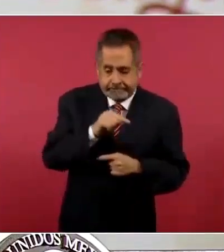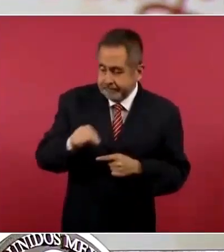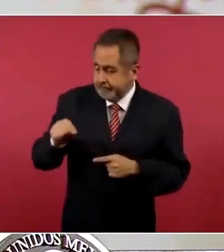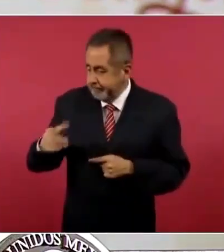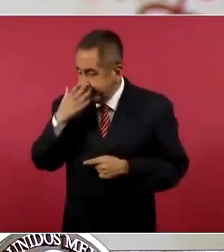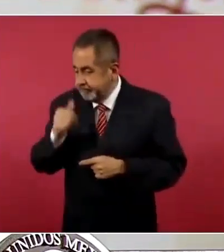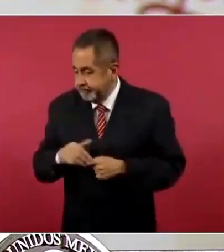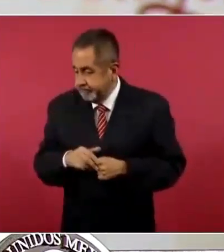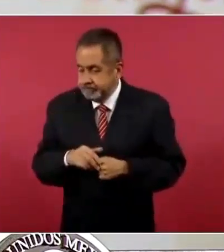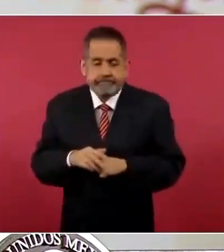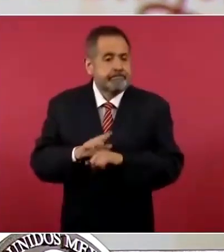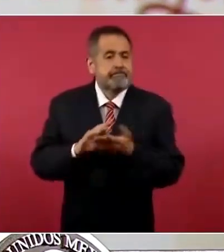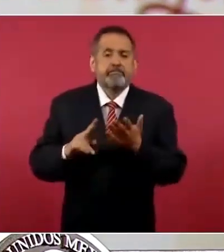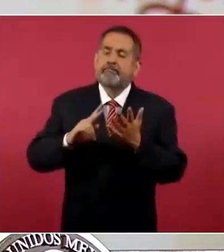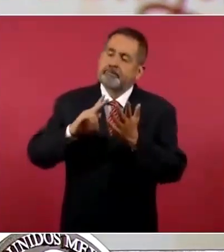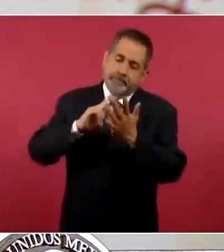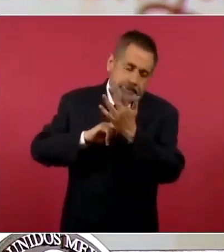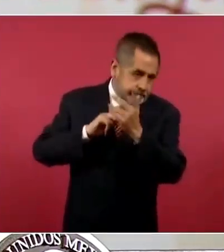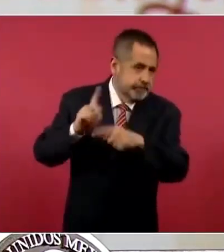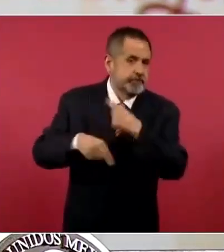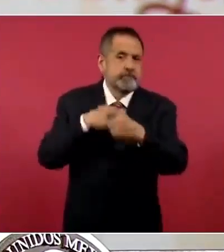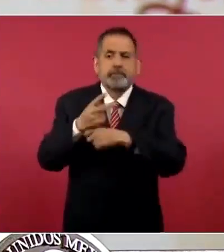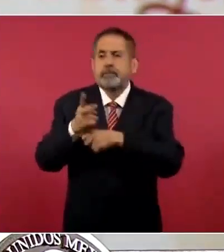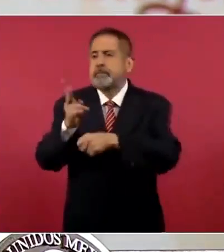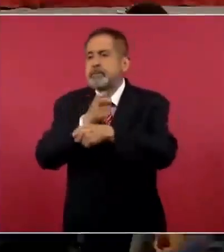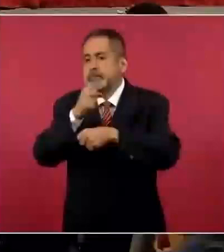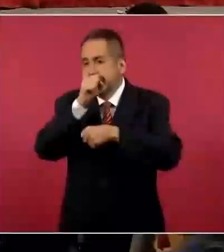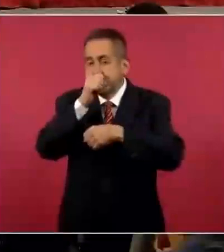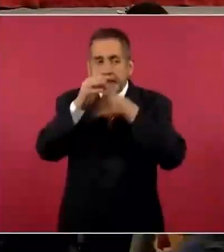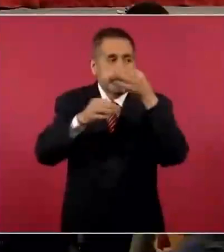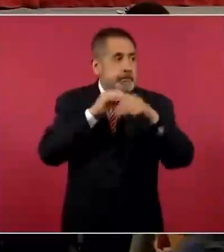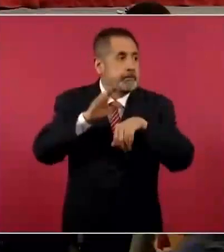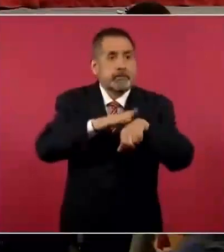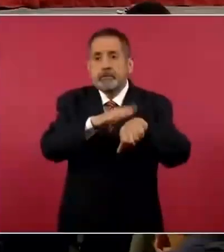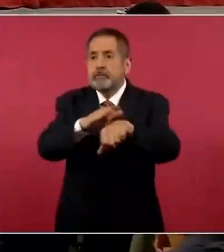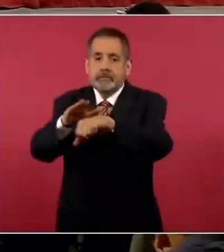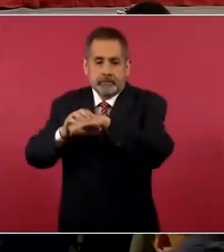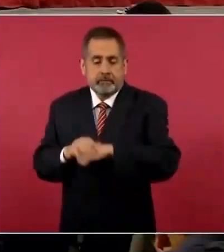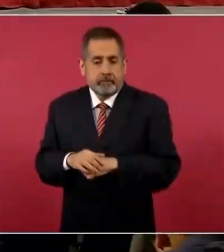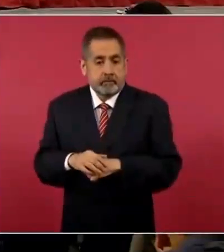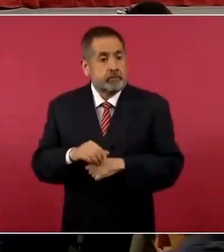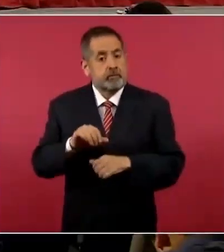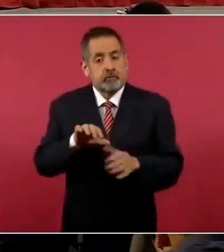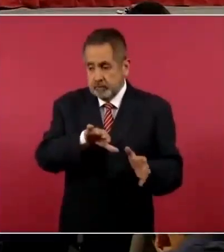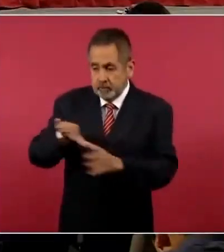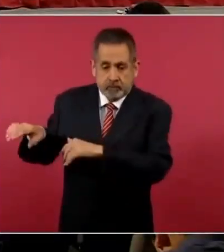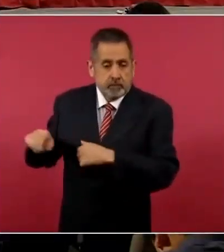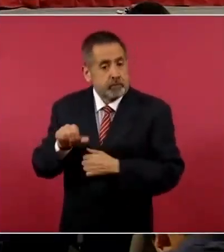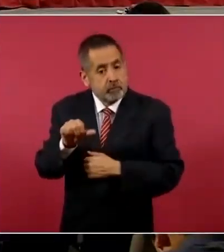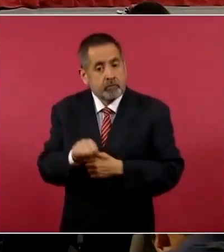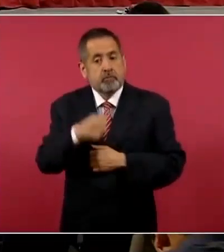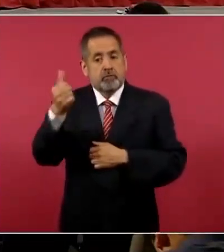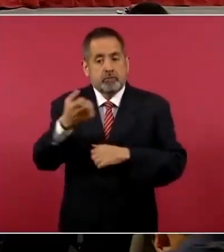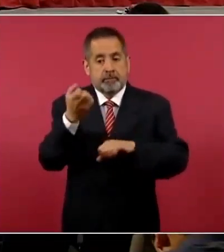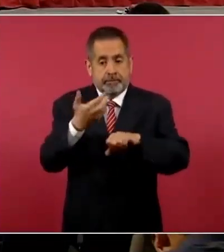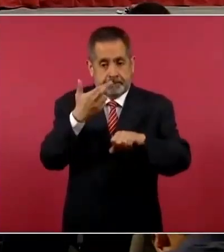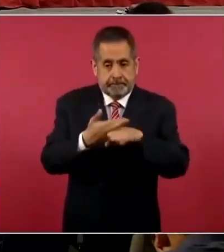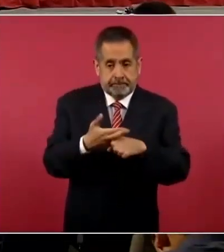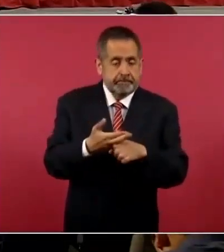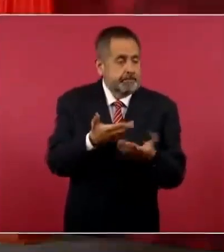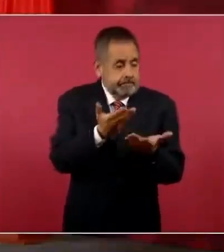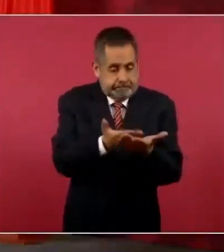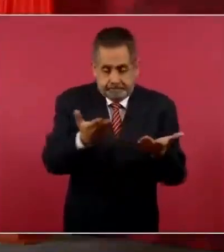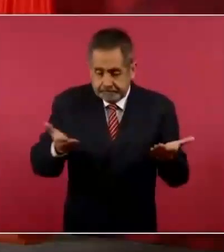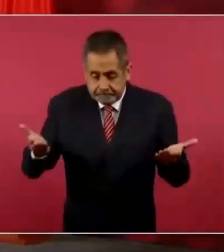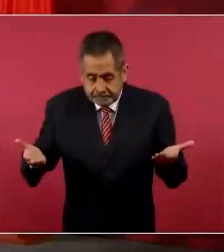Ahora, se repitió el proceso y las empresas que concursaron siguieron sin presentar